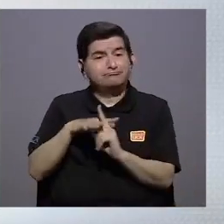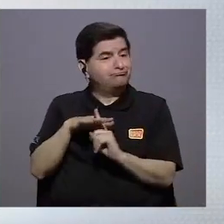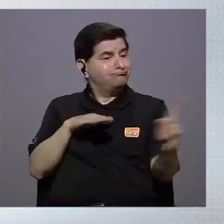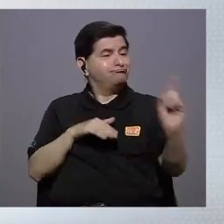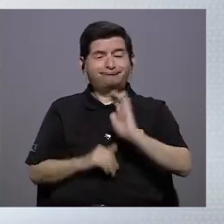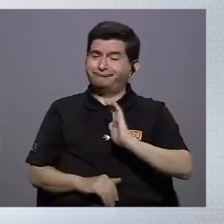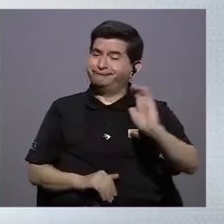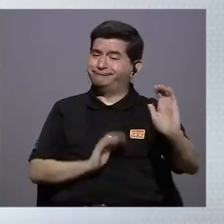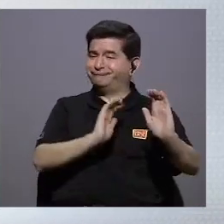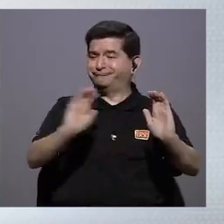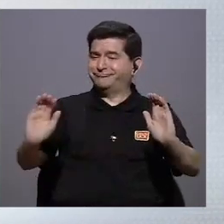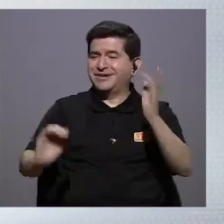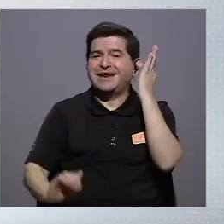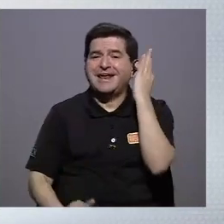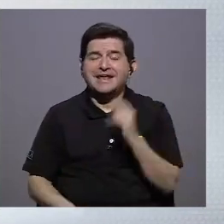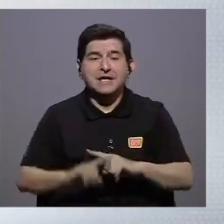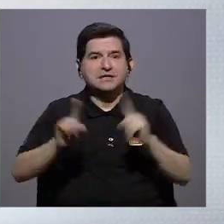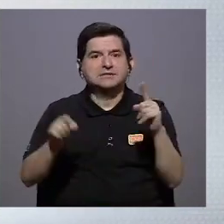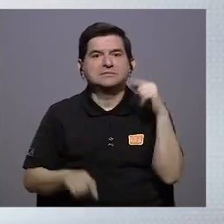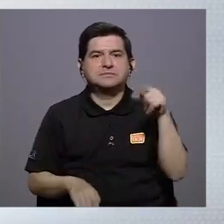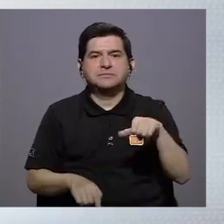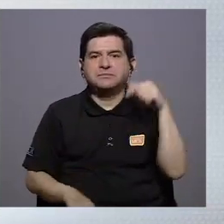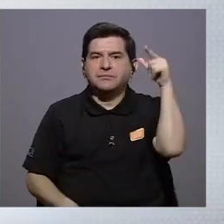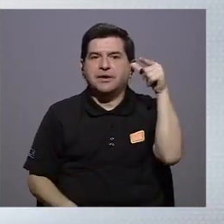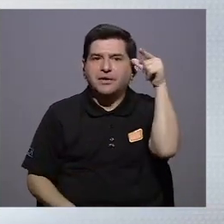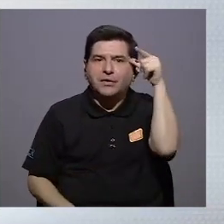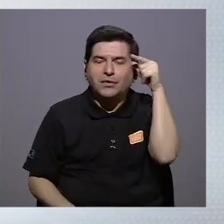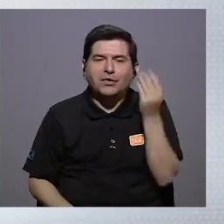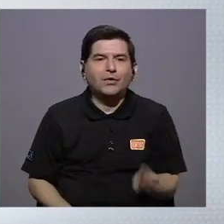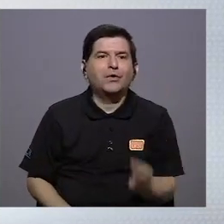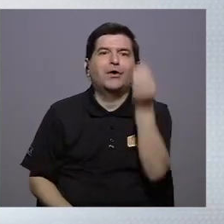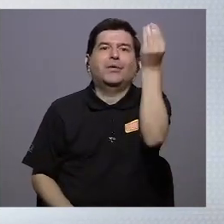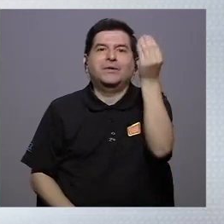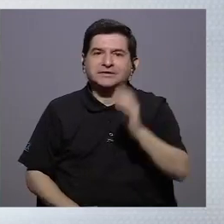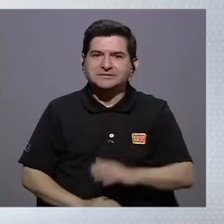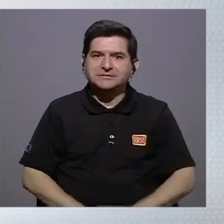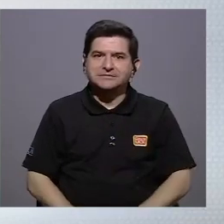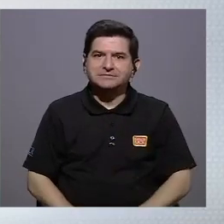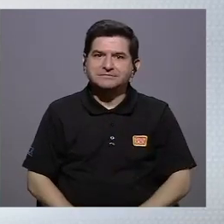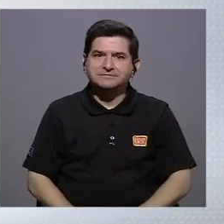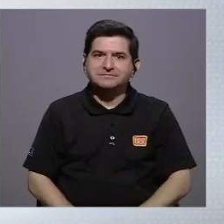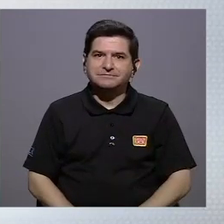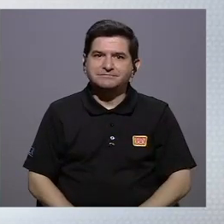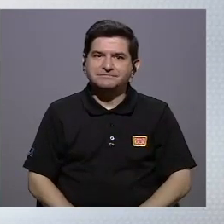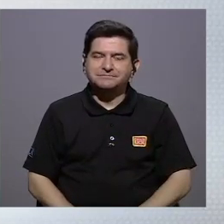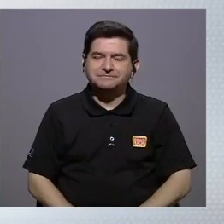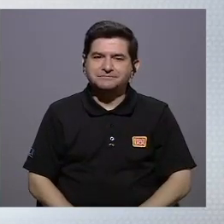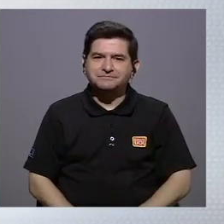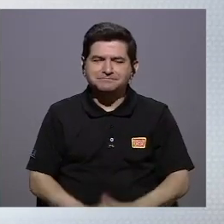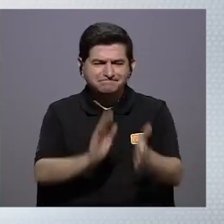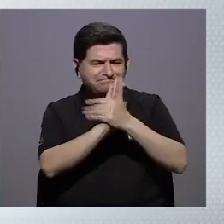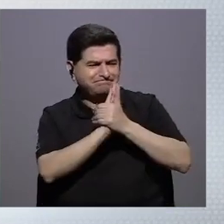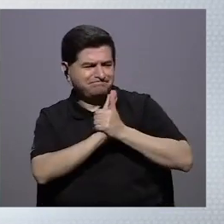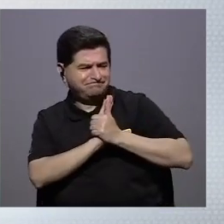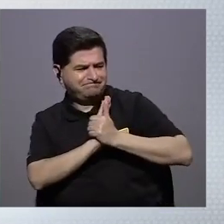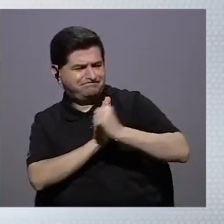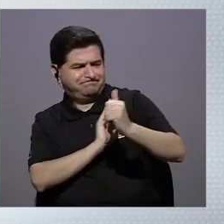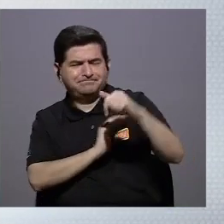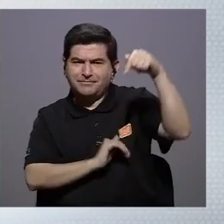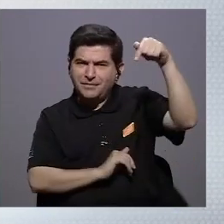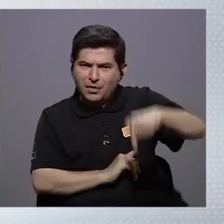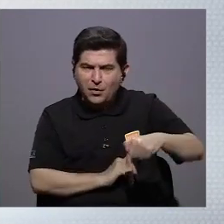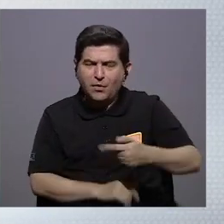escapa de los niños las niñas pero por supuesto también los adolescentes ¿qué potencia